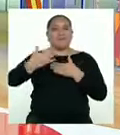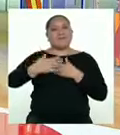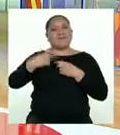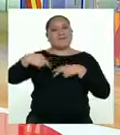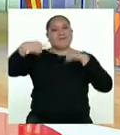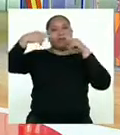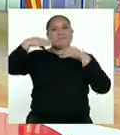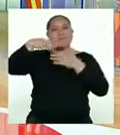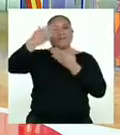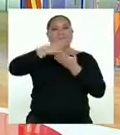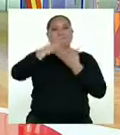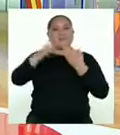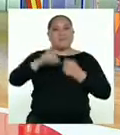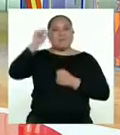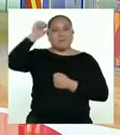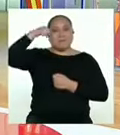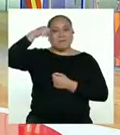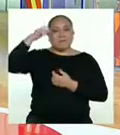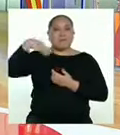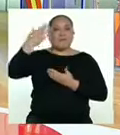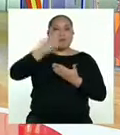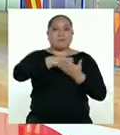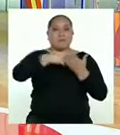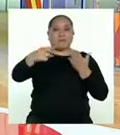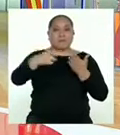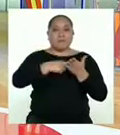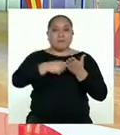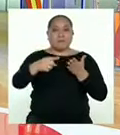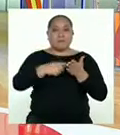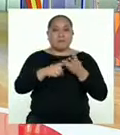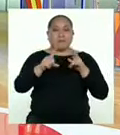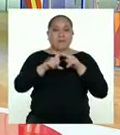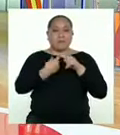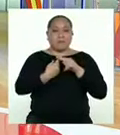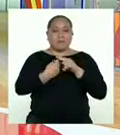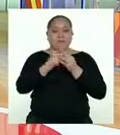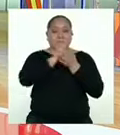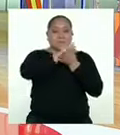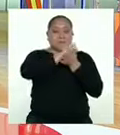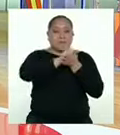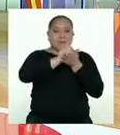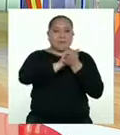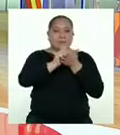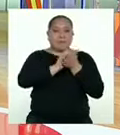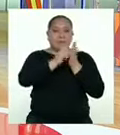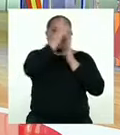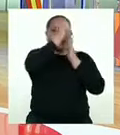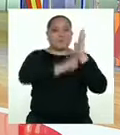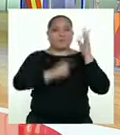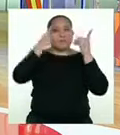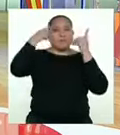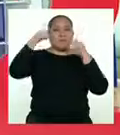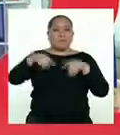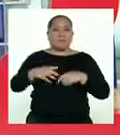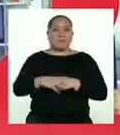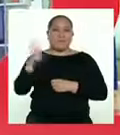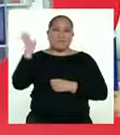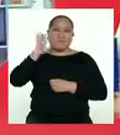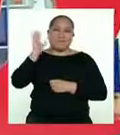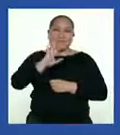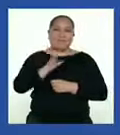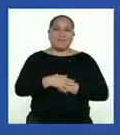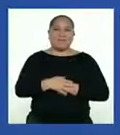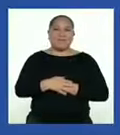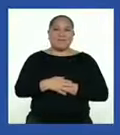el siguiente programa. Recuerden que la próxima semana ya empezaremos con el proceso de escritura de nuestro listado de acuerdos. ¡Nos vemos!